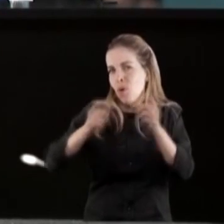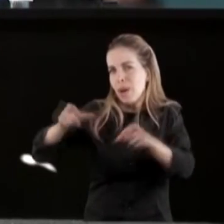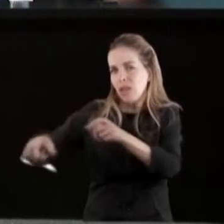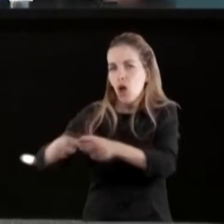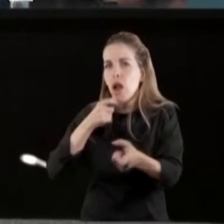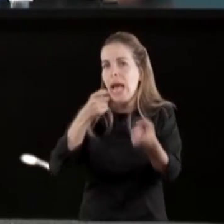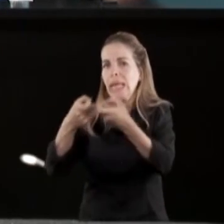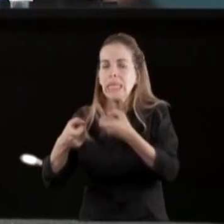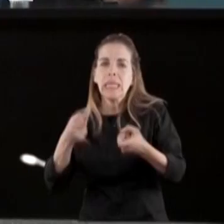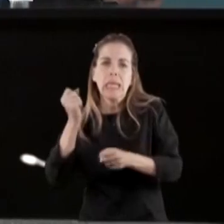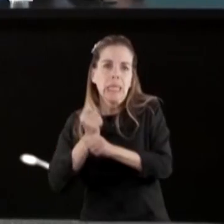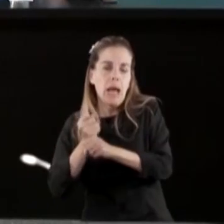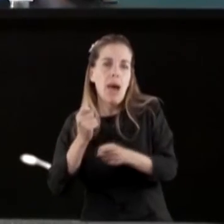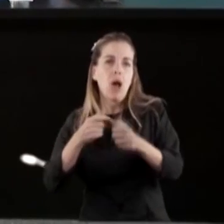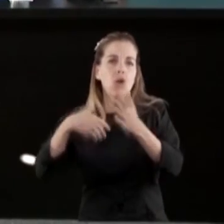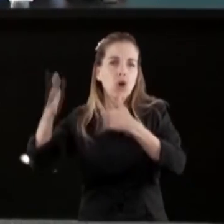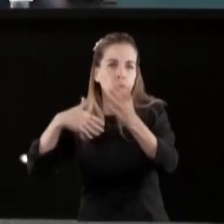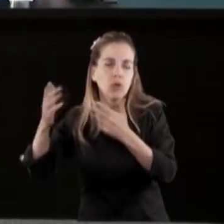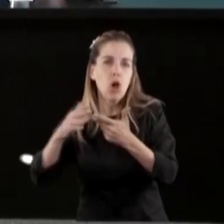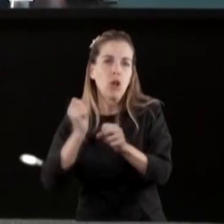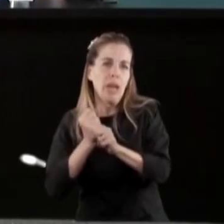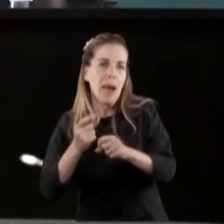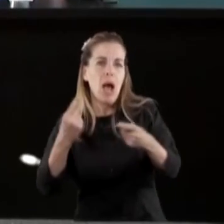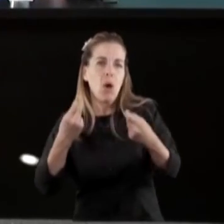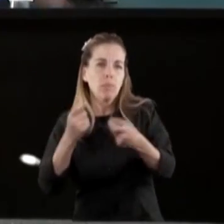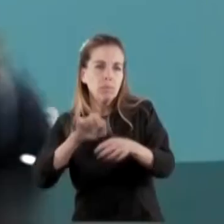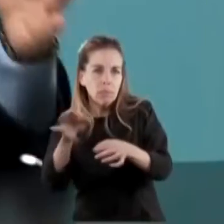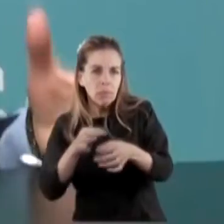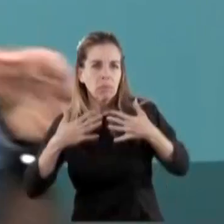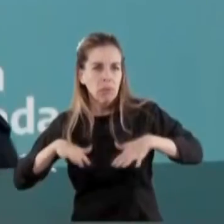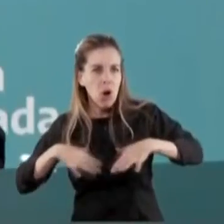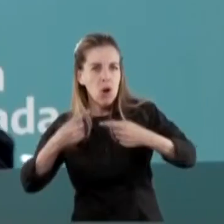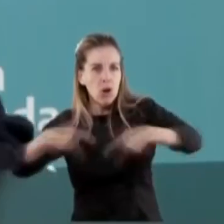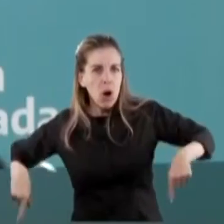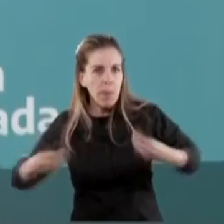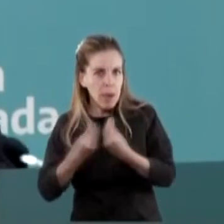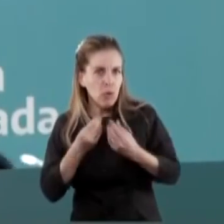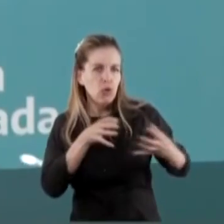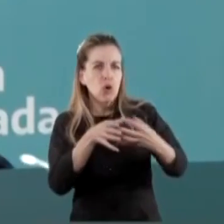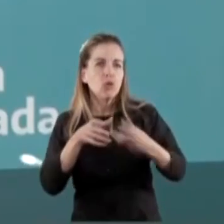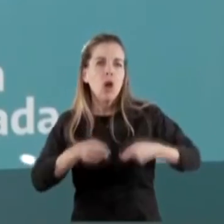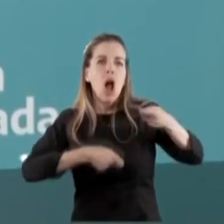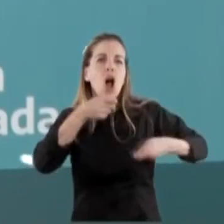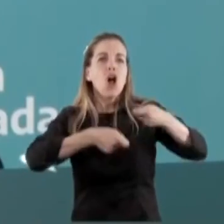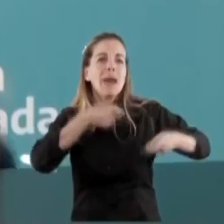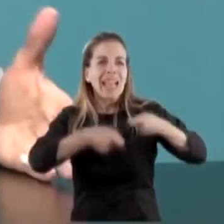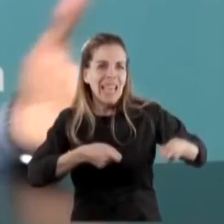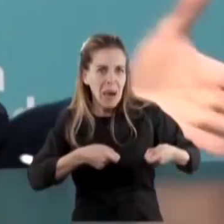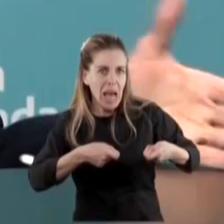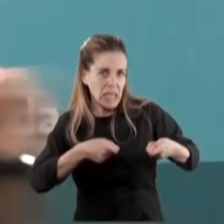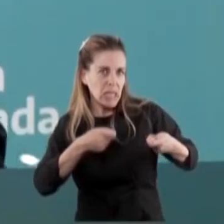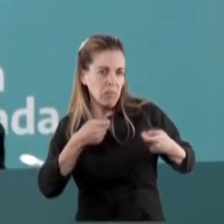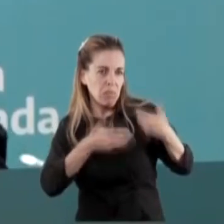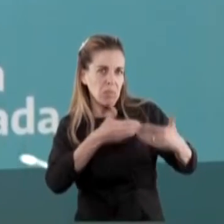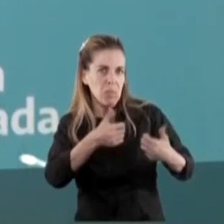textil, reciclaje, construcción, que los vamos a seguir acompañando, hay cooperativas que vienen funcionando muy bien en donde